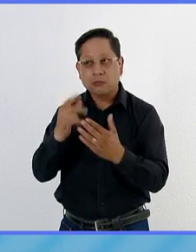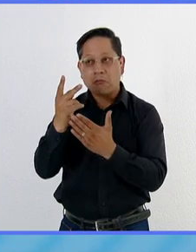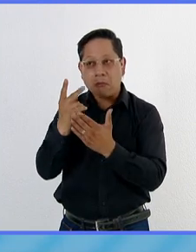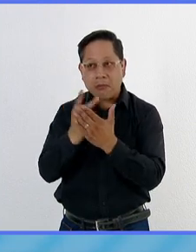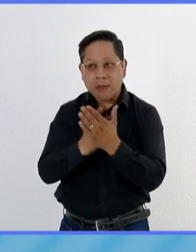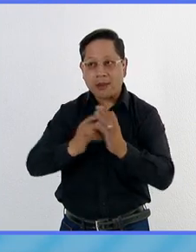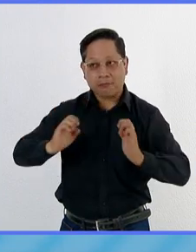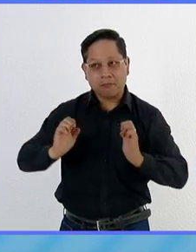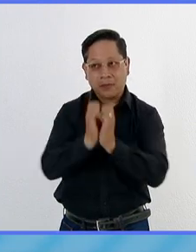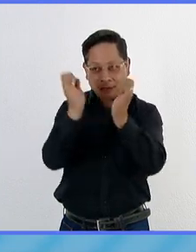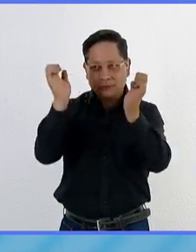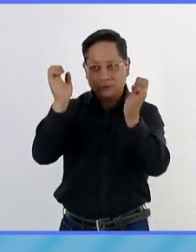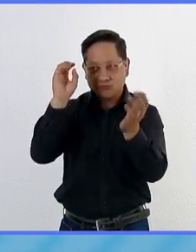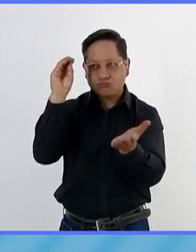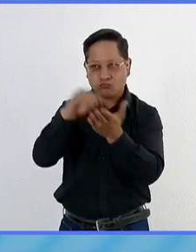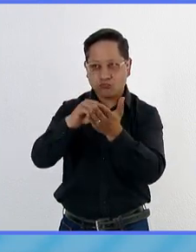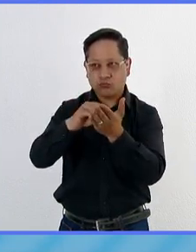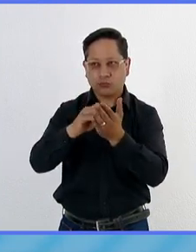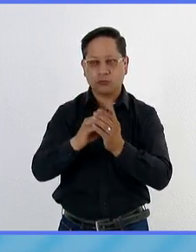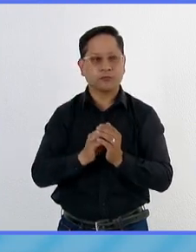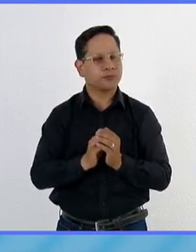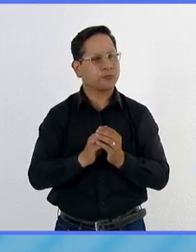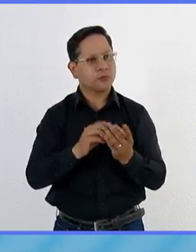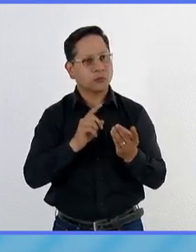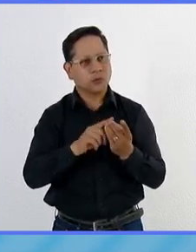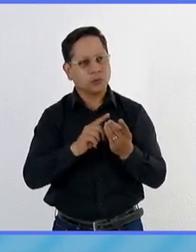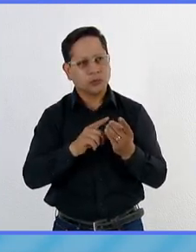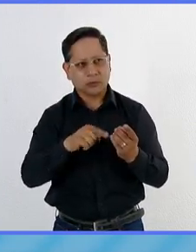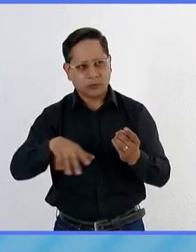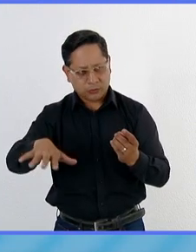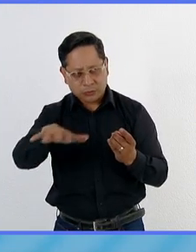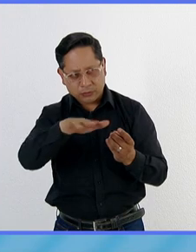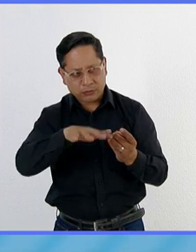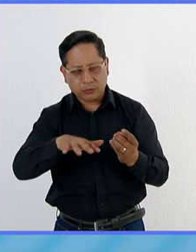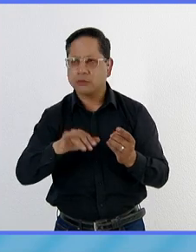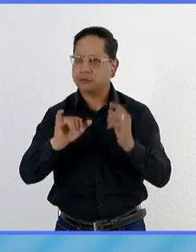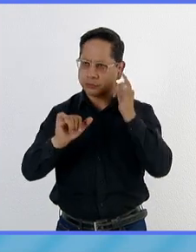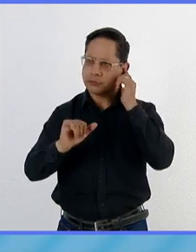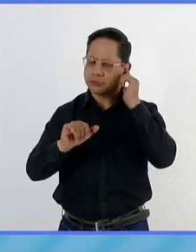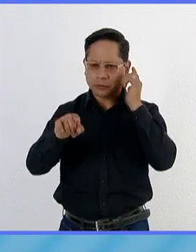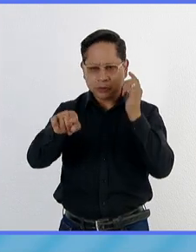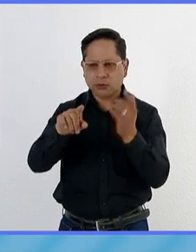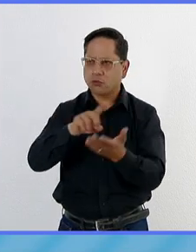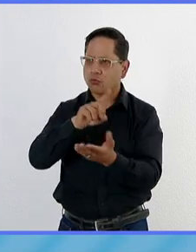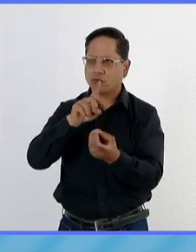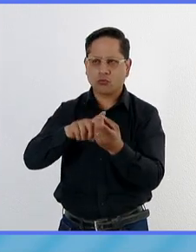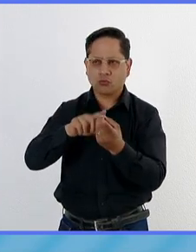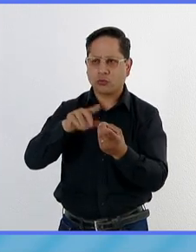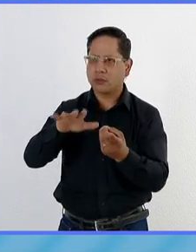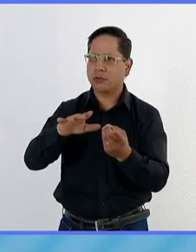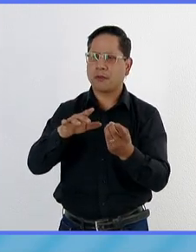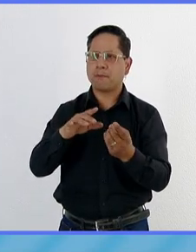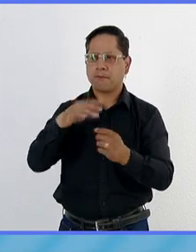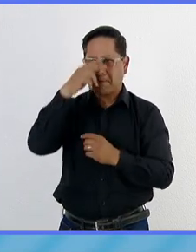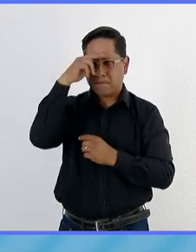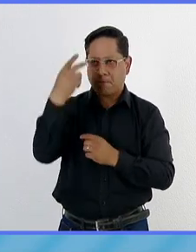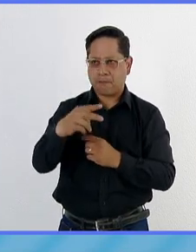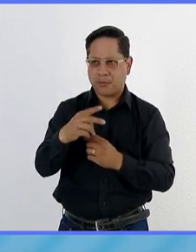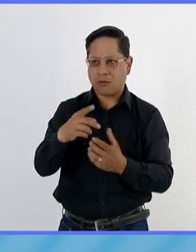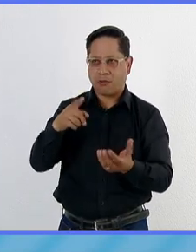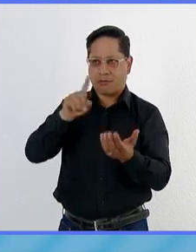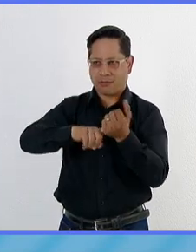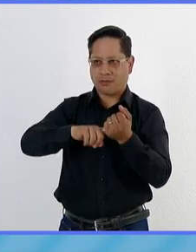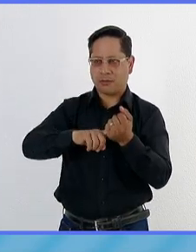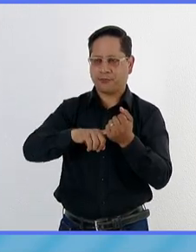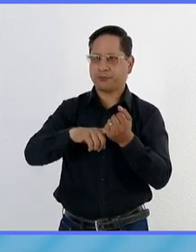de emergencia. ¿En dónde se detecta? En donde se detecte. En el interior de México hemos tenido detecciones.